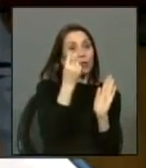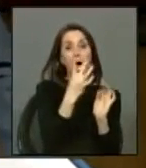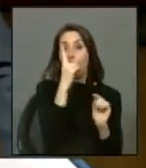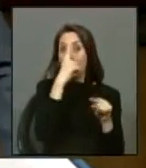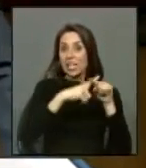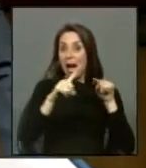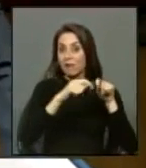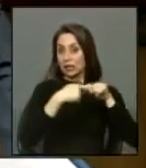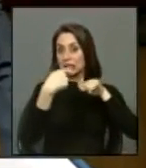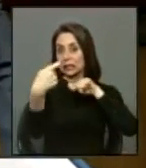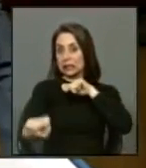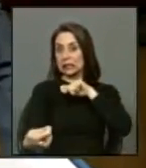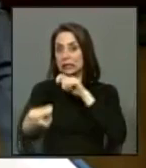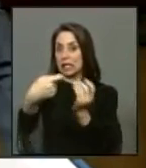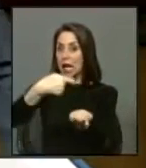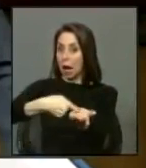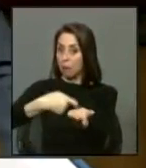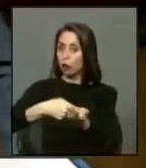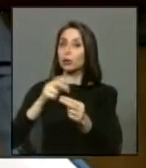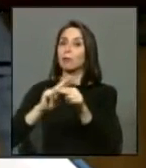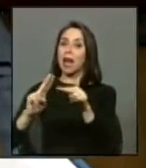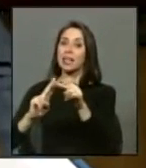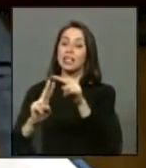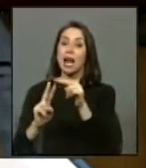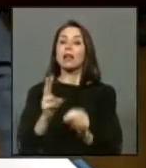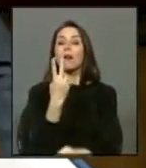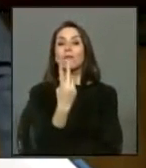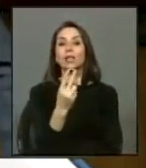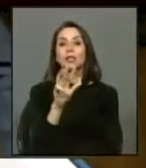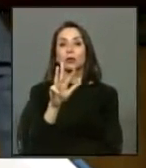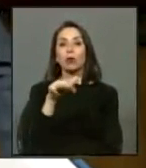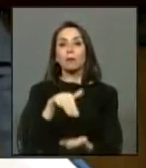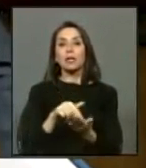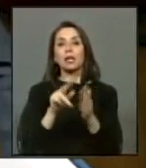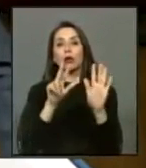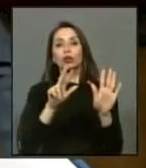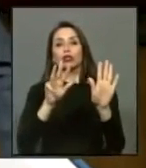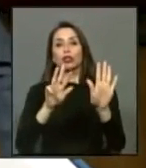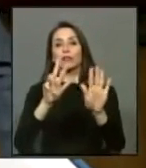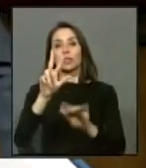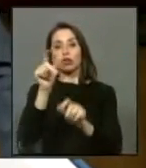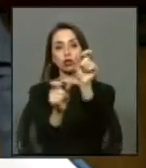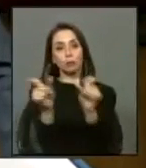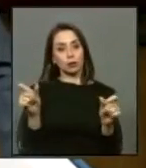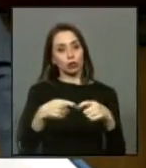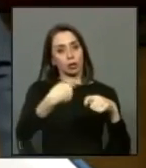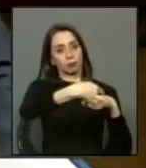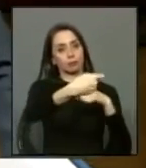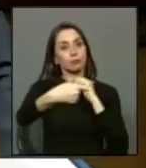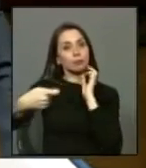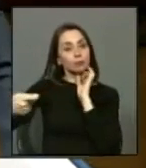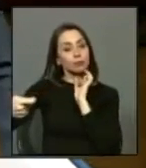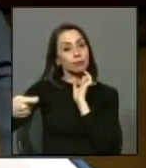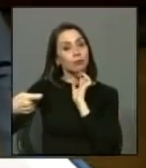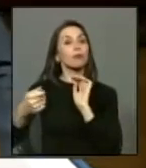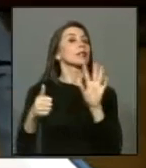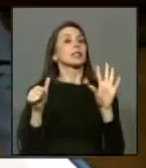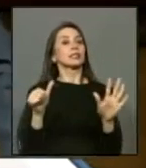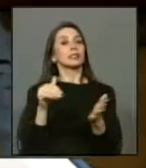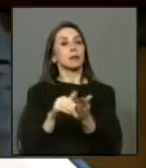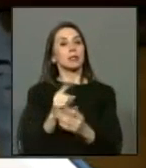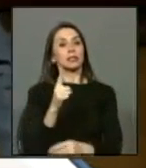único de carácter reparatorio a 29.898 personas y a 6